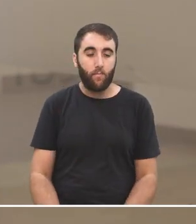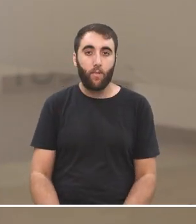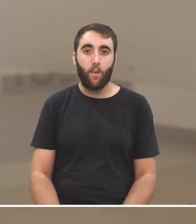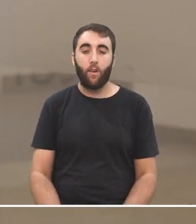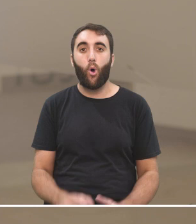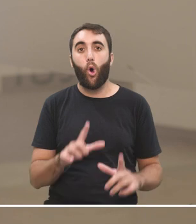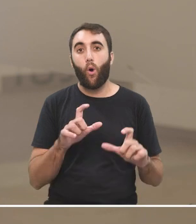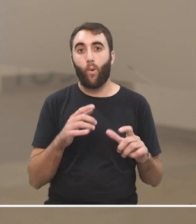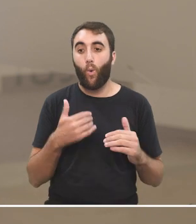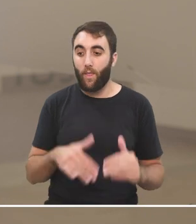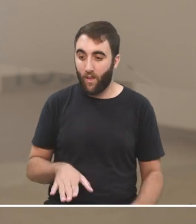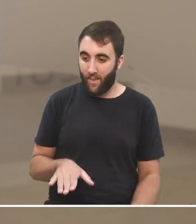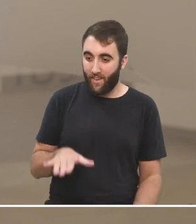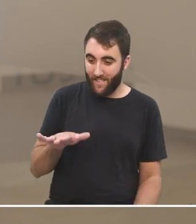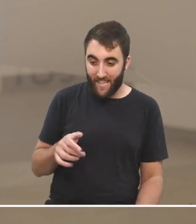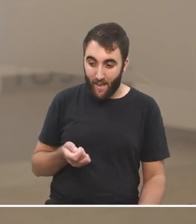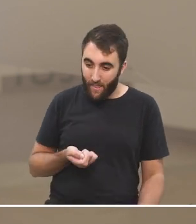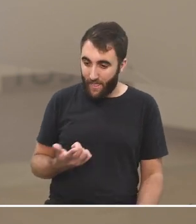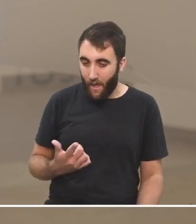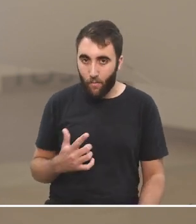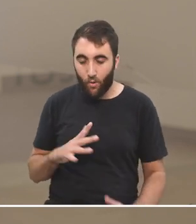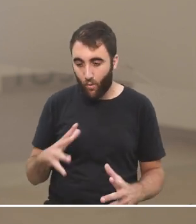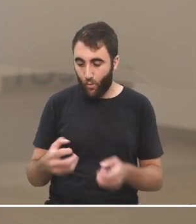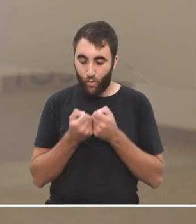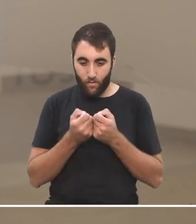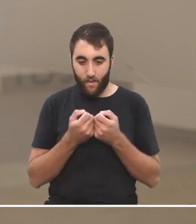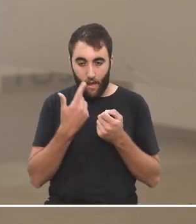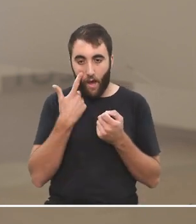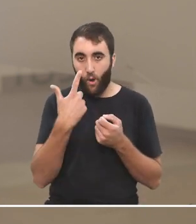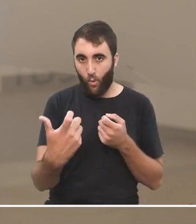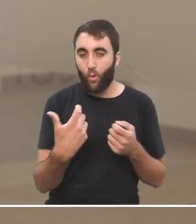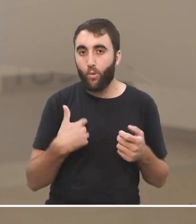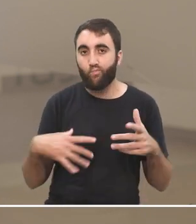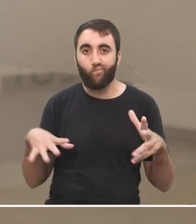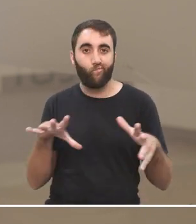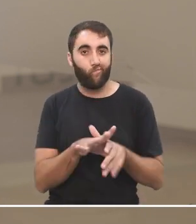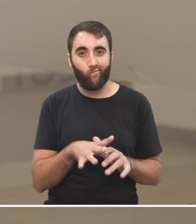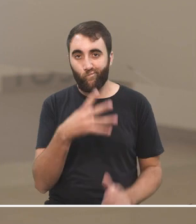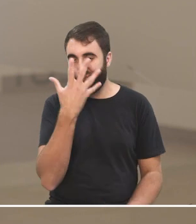apenas pueden tener acceso a ellos lo corroboran o intentan corroborarlo